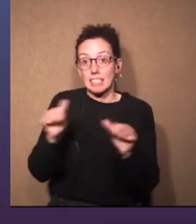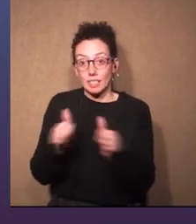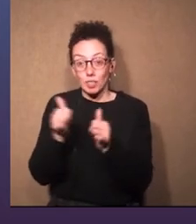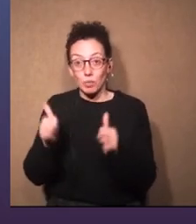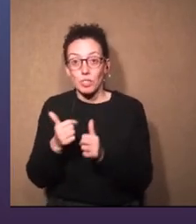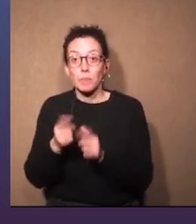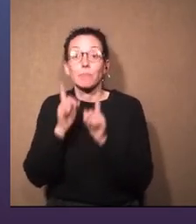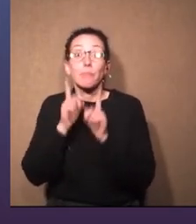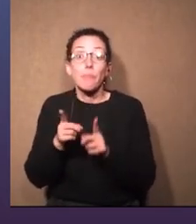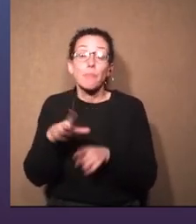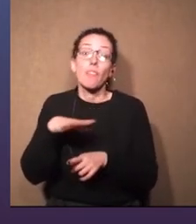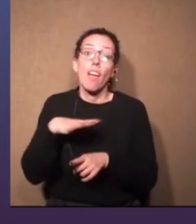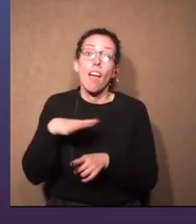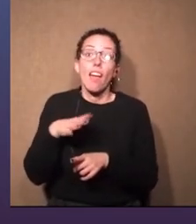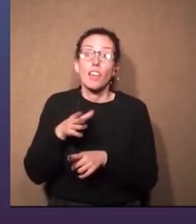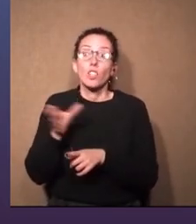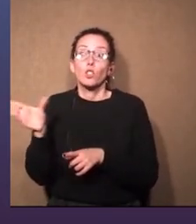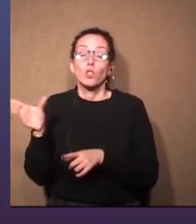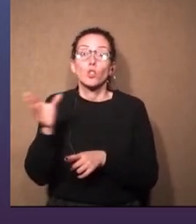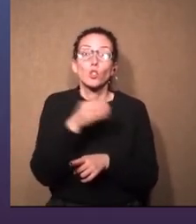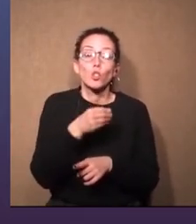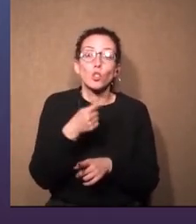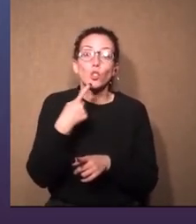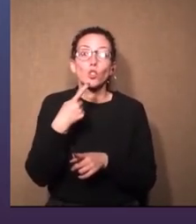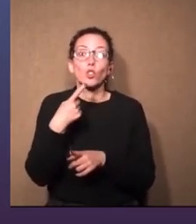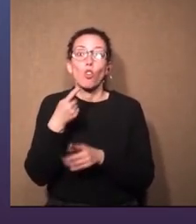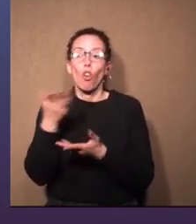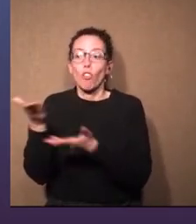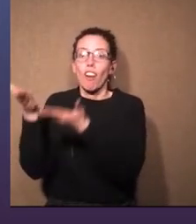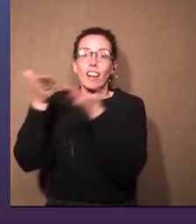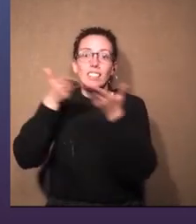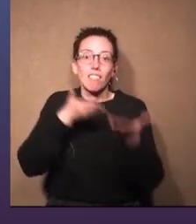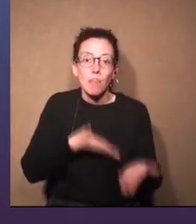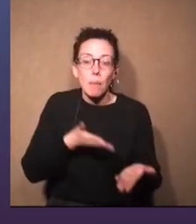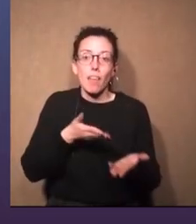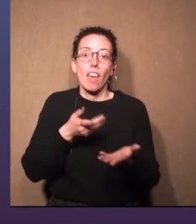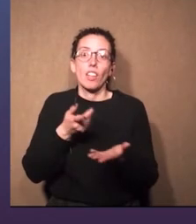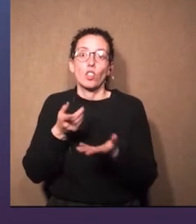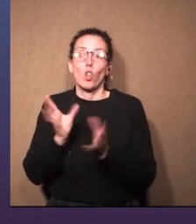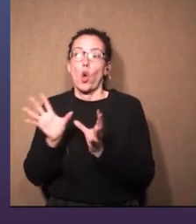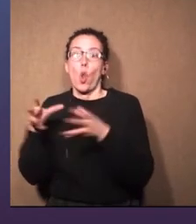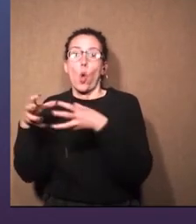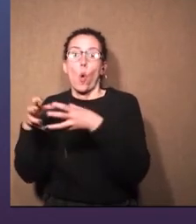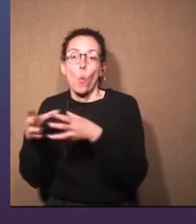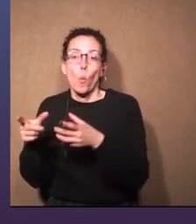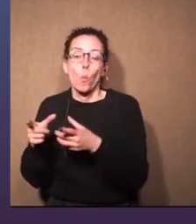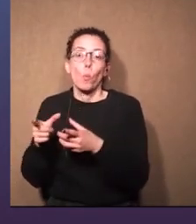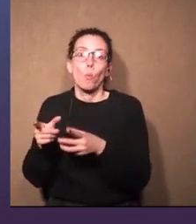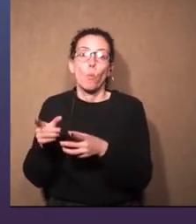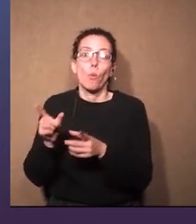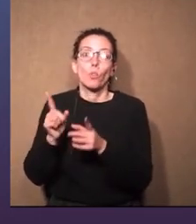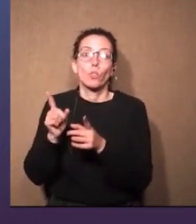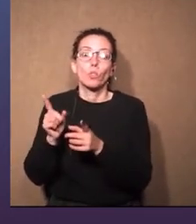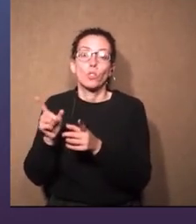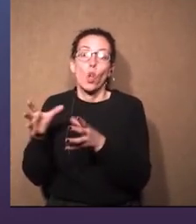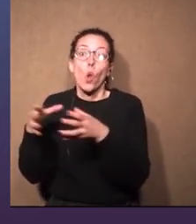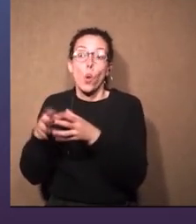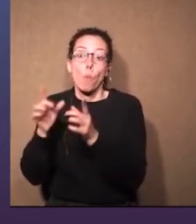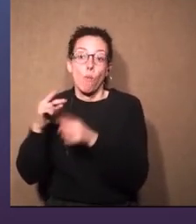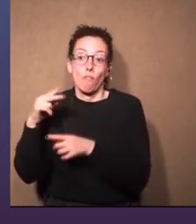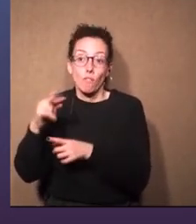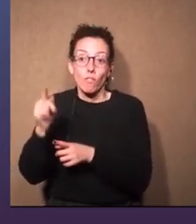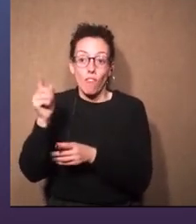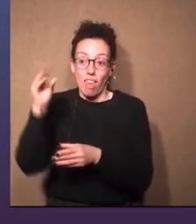que se realizan, también tenemos lo que es todo el recibimiento de las producciones y de los cuerpos